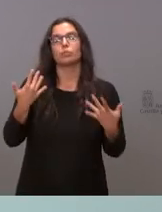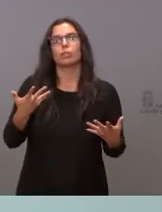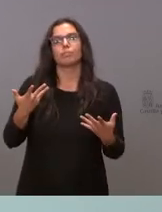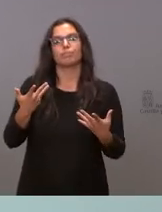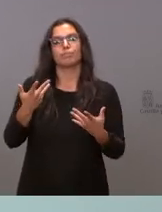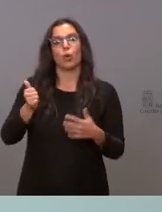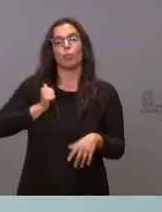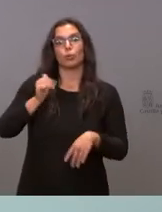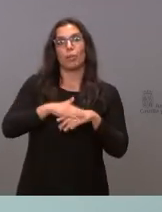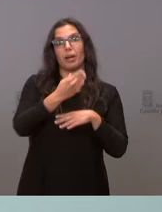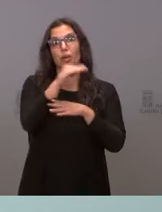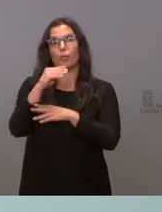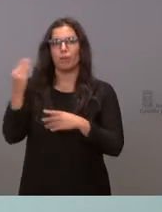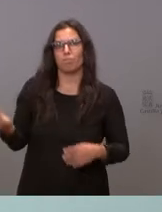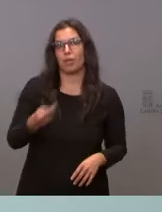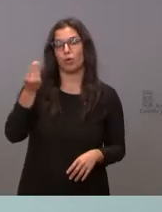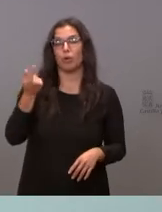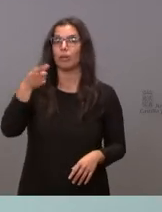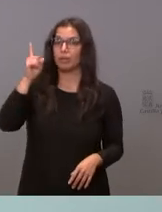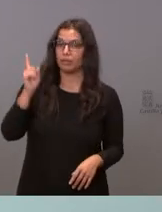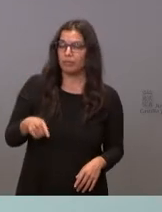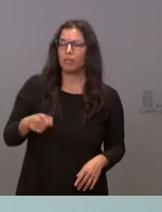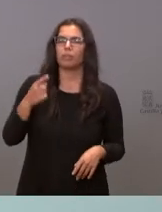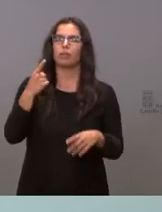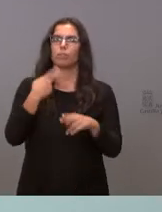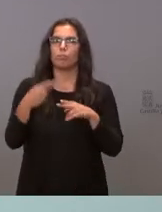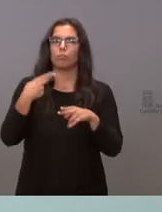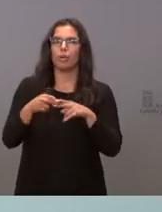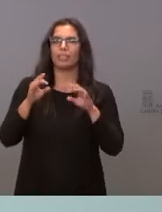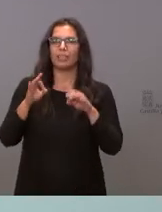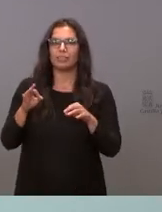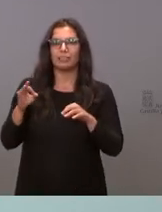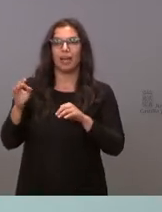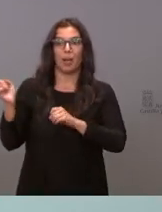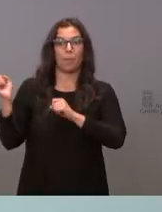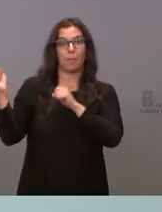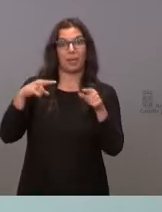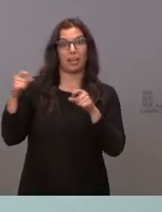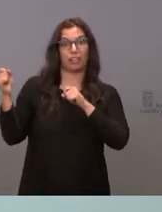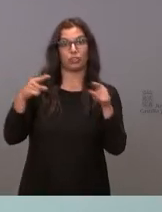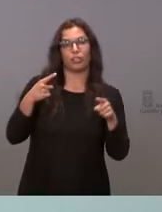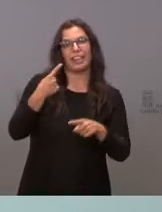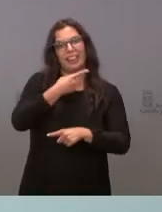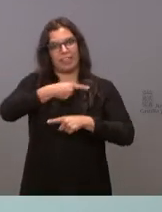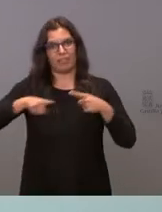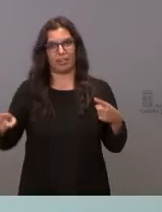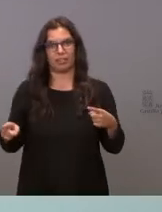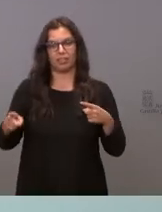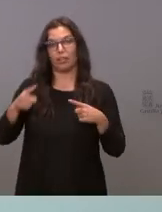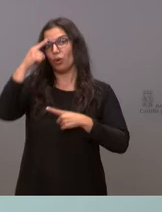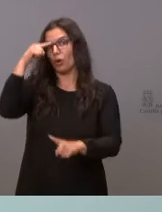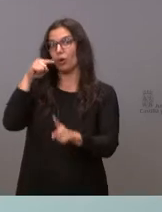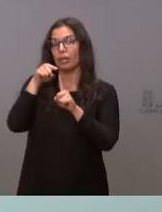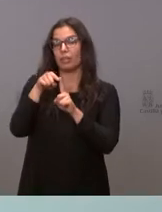para nuestros jóvenes, pero también una política migratoria distinta, una política migratoria orientada